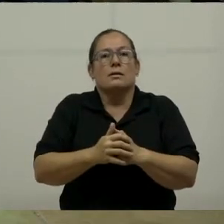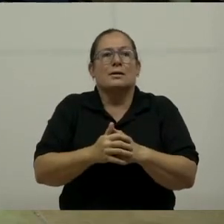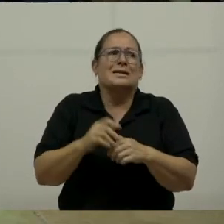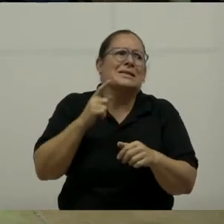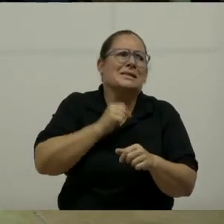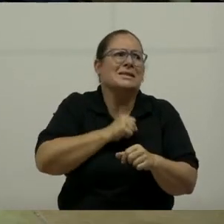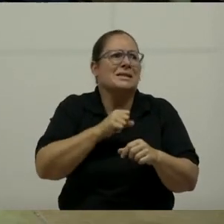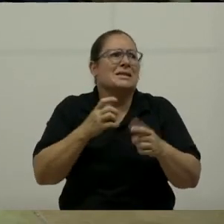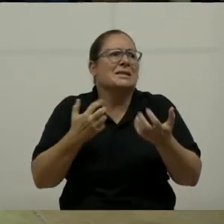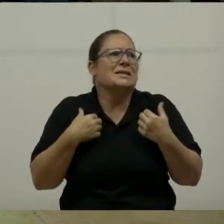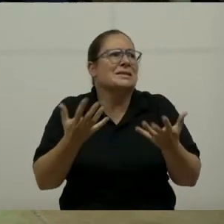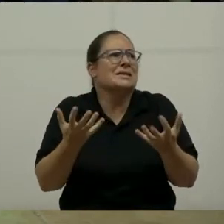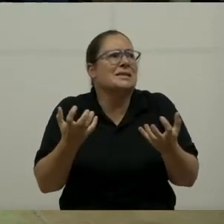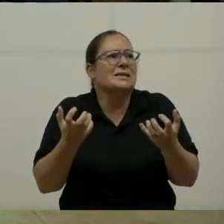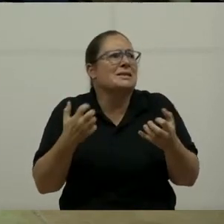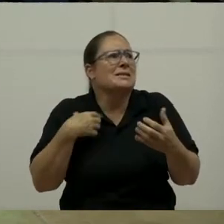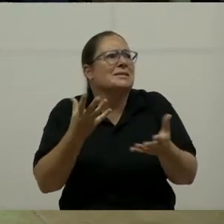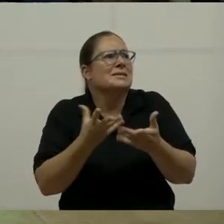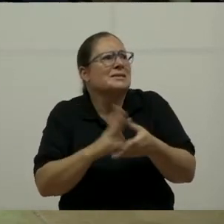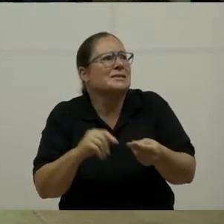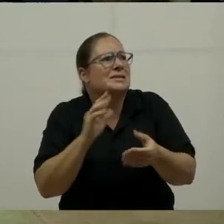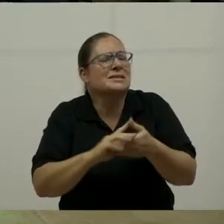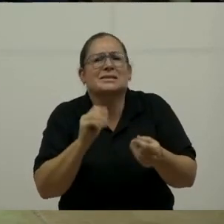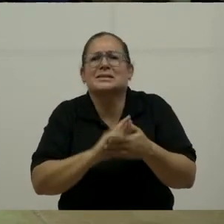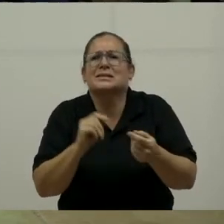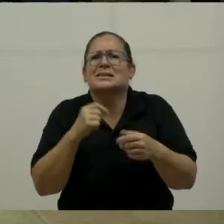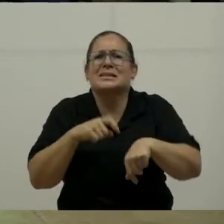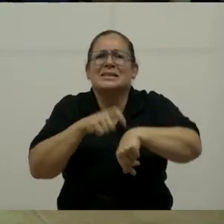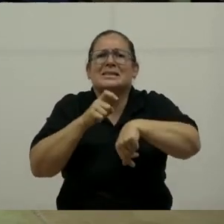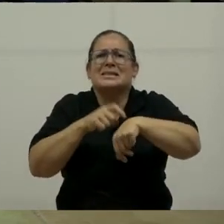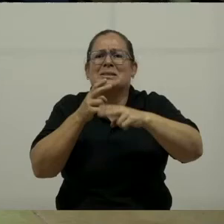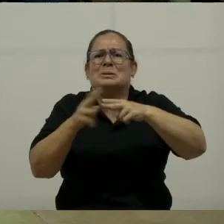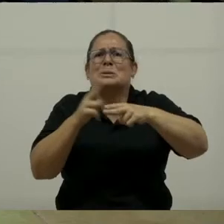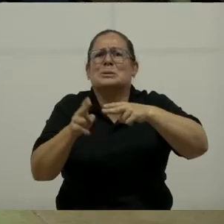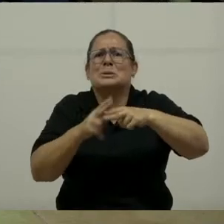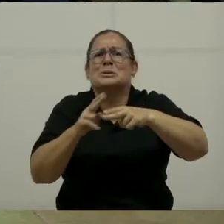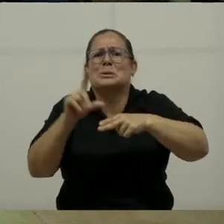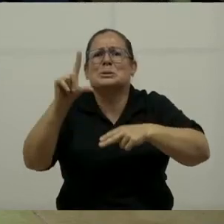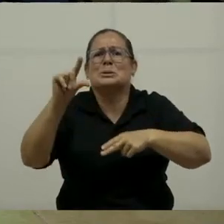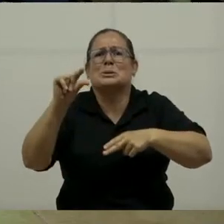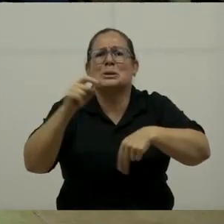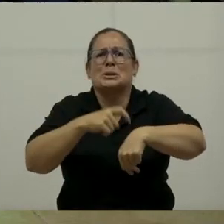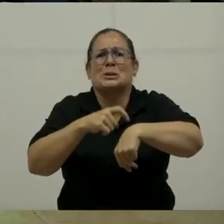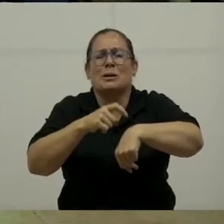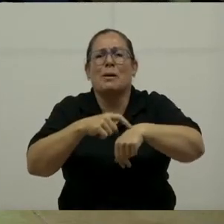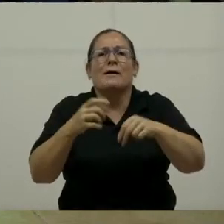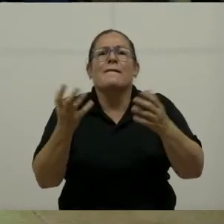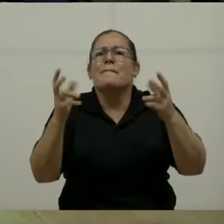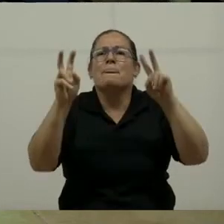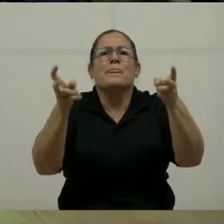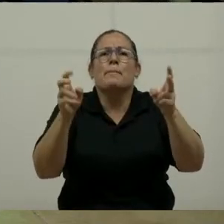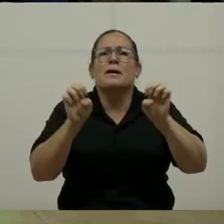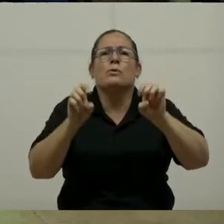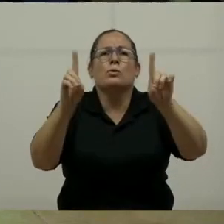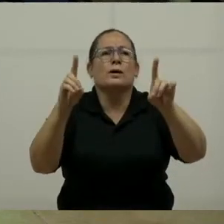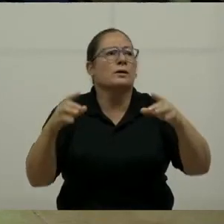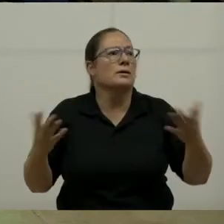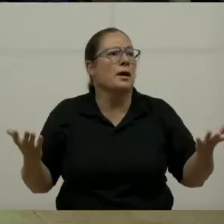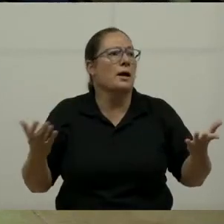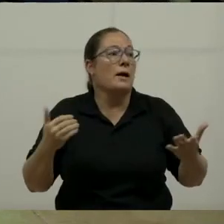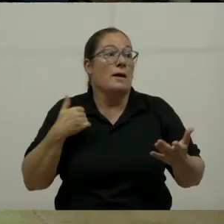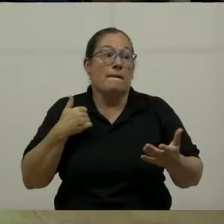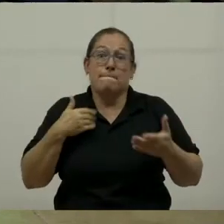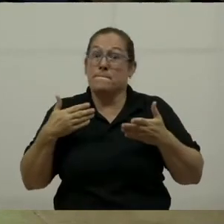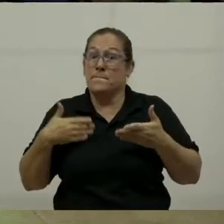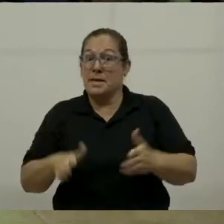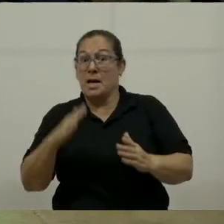nos está yendo, pero queremos contarle a todos ustedes todo lo que se está planteando desde este eje. El tema de educación, bueno, mi hija sabe que eso no